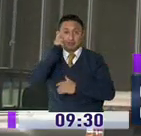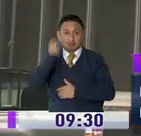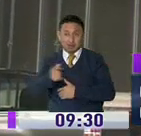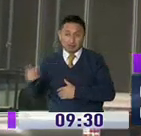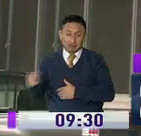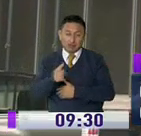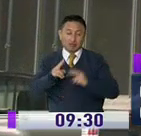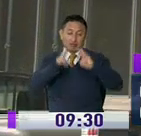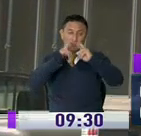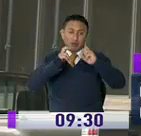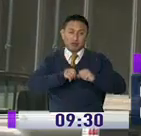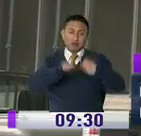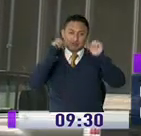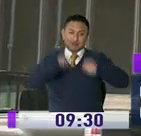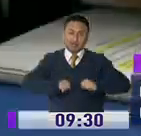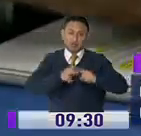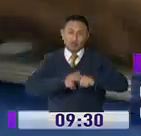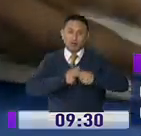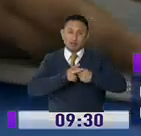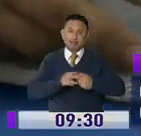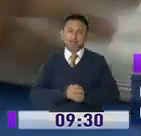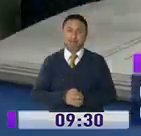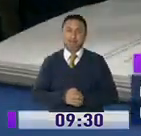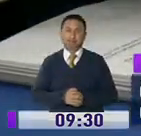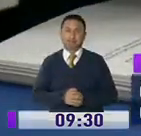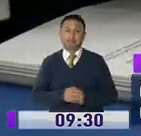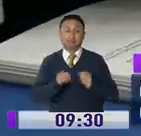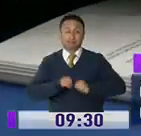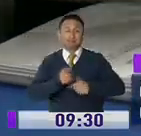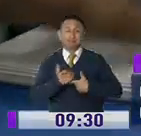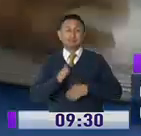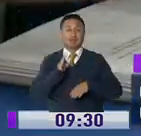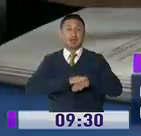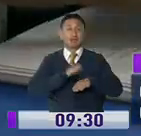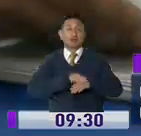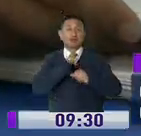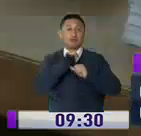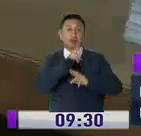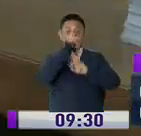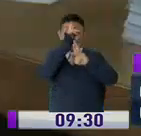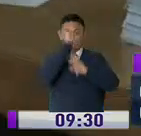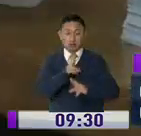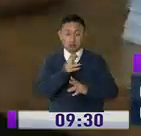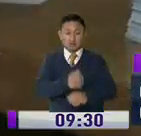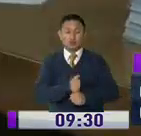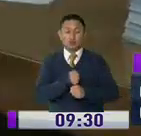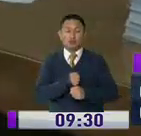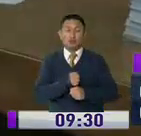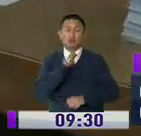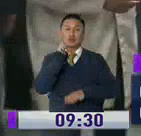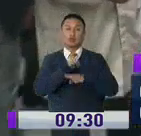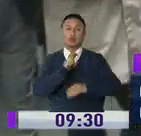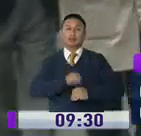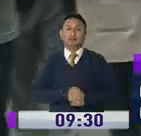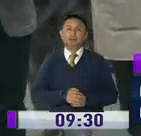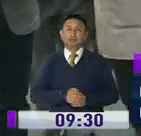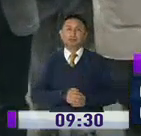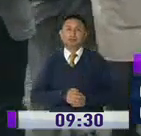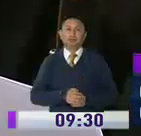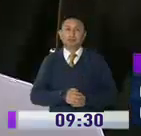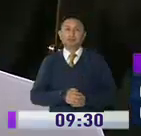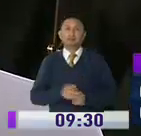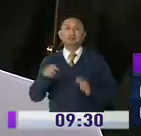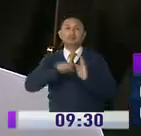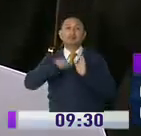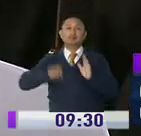la Fiscalía General del Estado con una investigación, ya que se trataría de un atentado a la seguridad nacional. La defensa